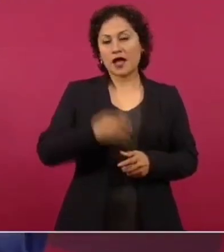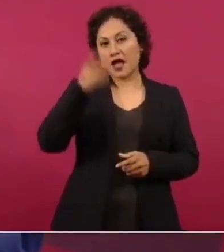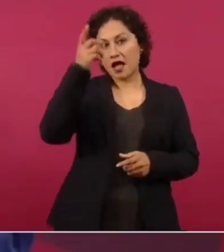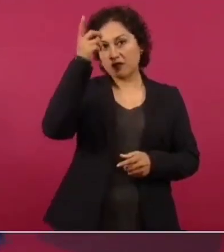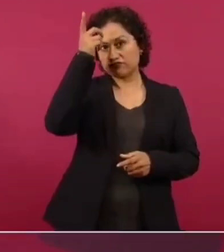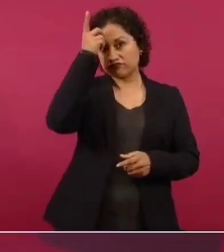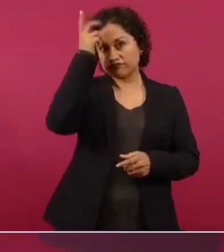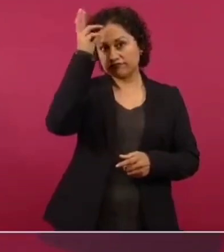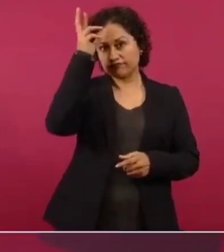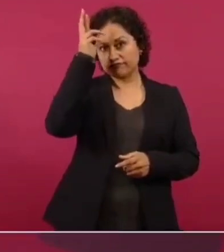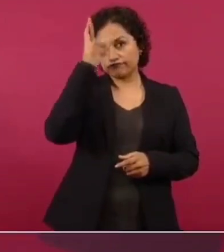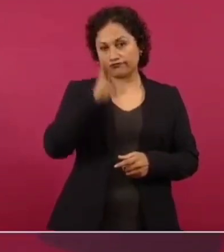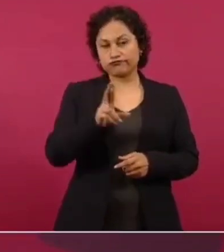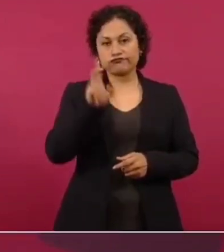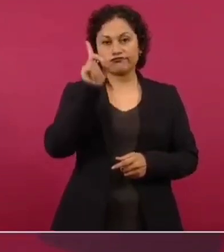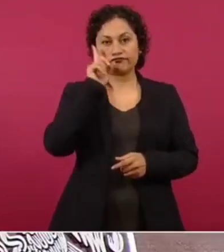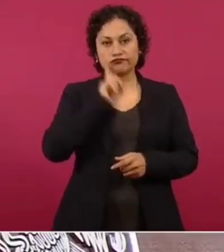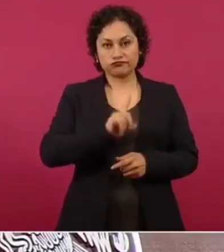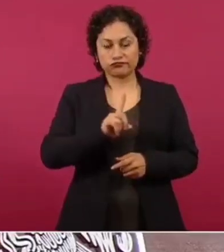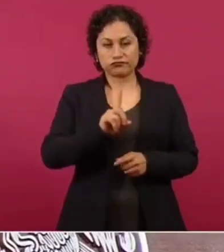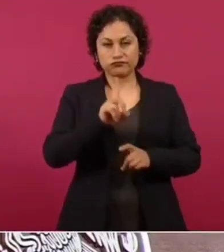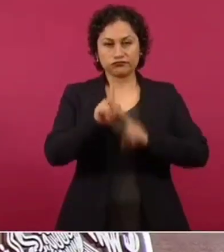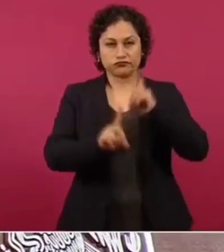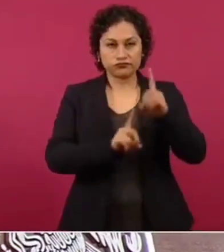Anaíta Guevara.